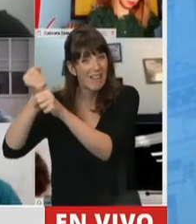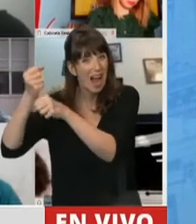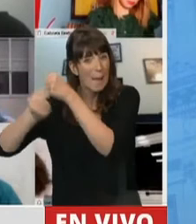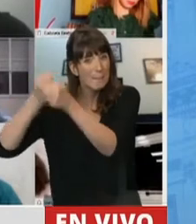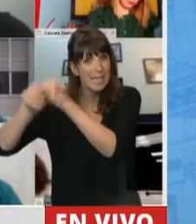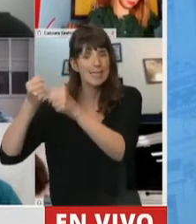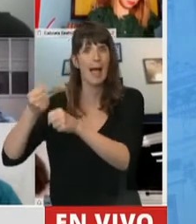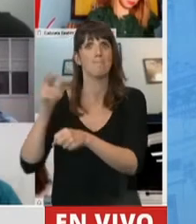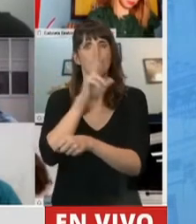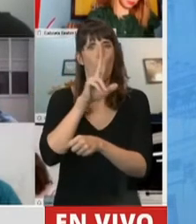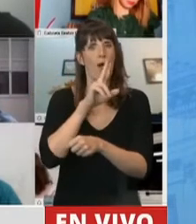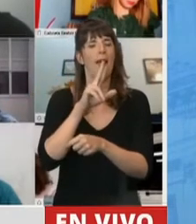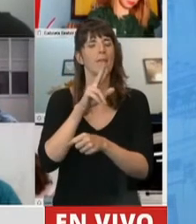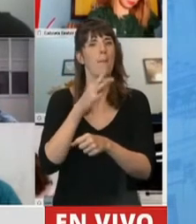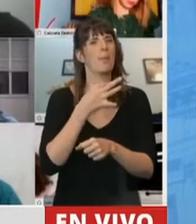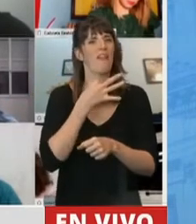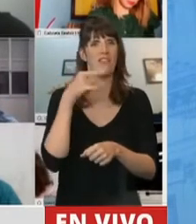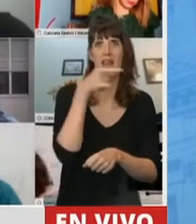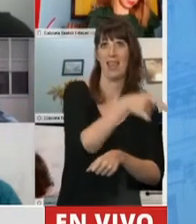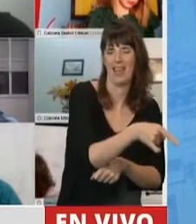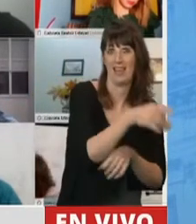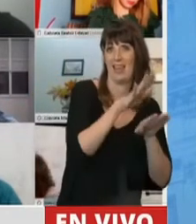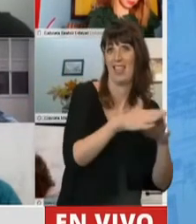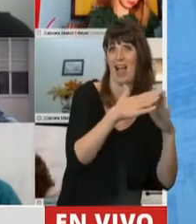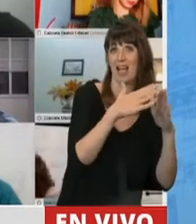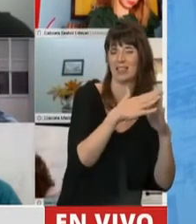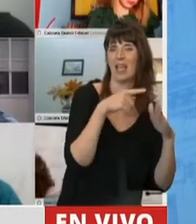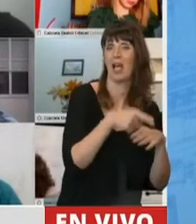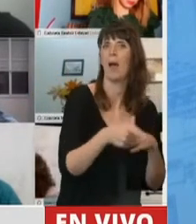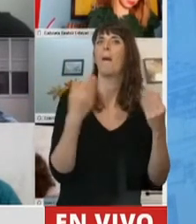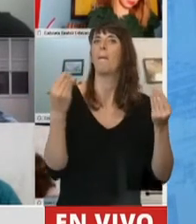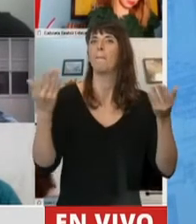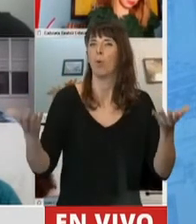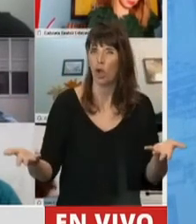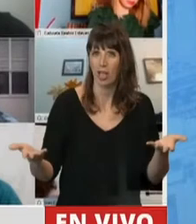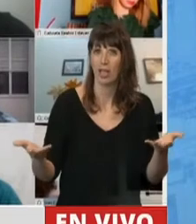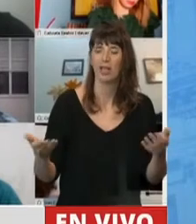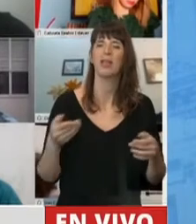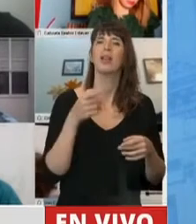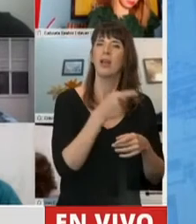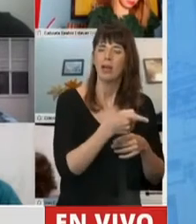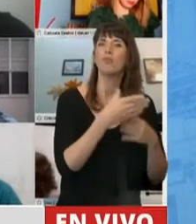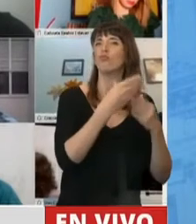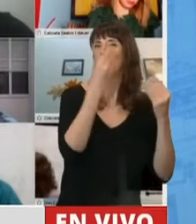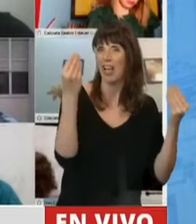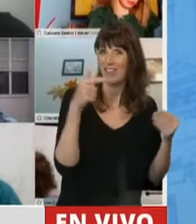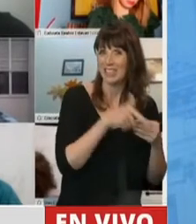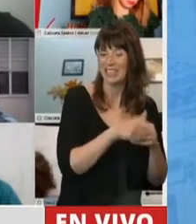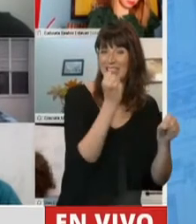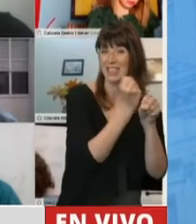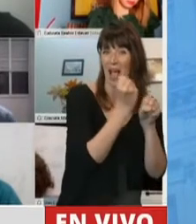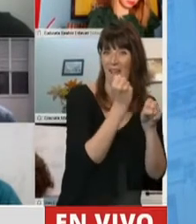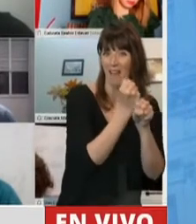no, justamente, ese refuerzo laboral que implica el trabajo no reconocido o el trabajo